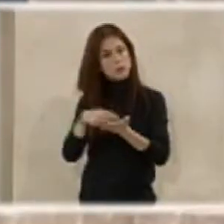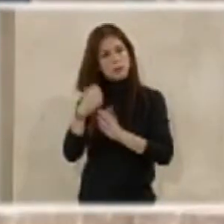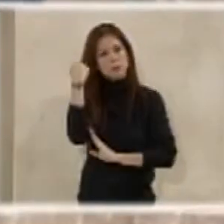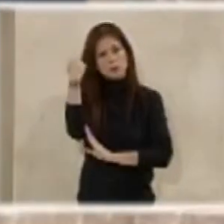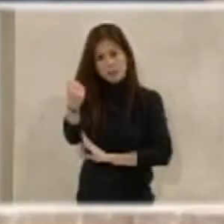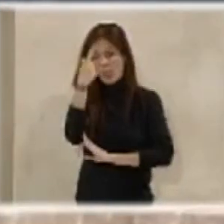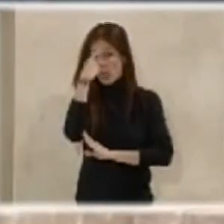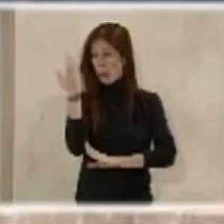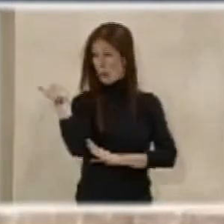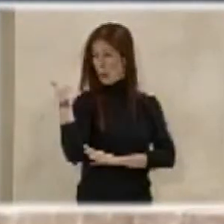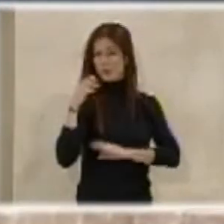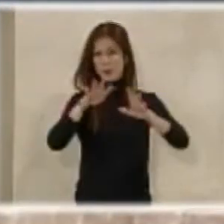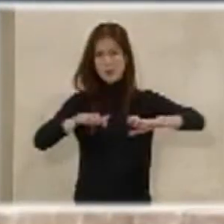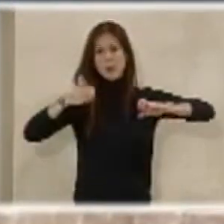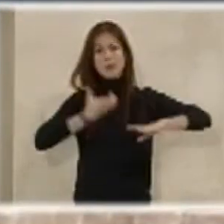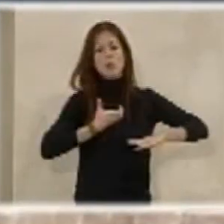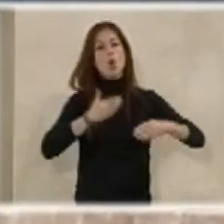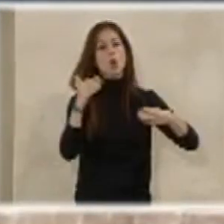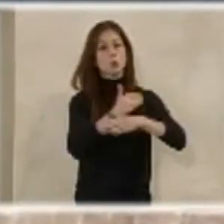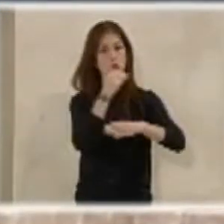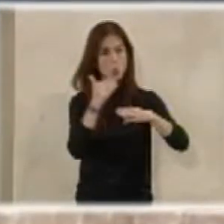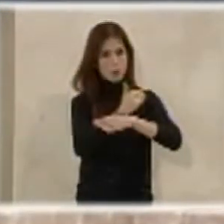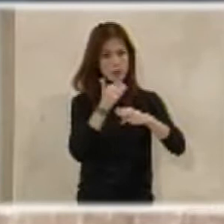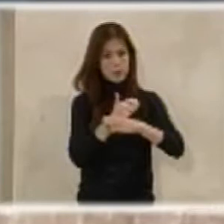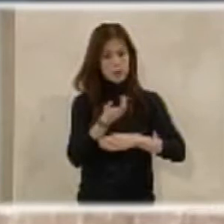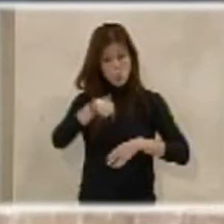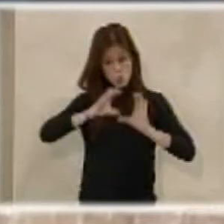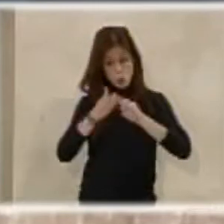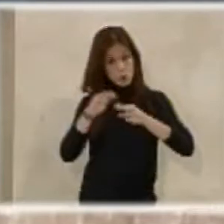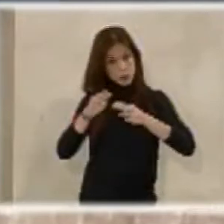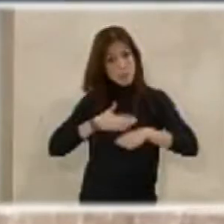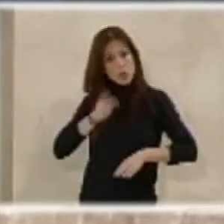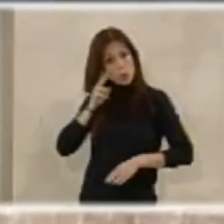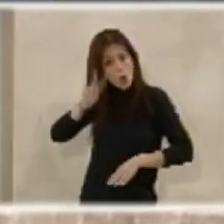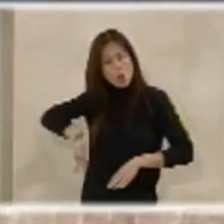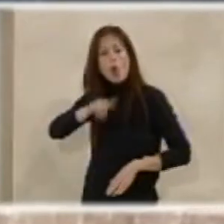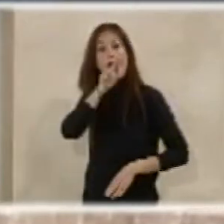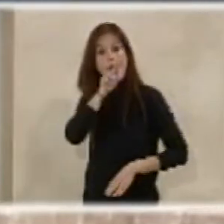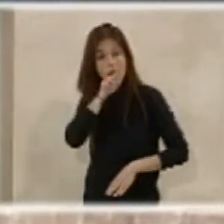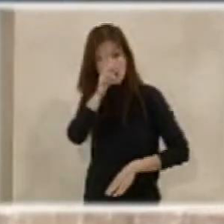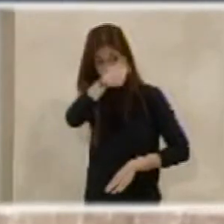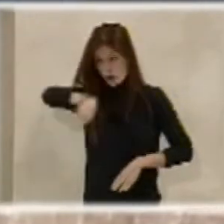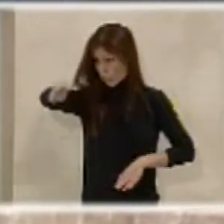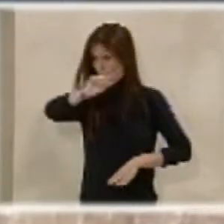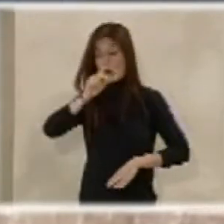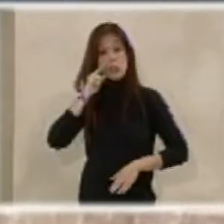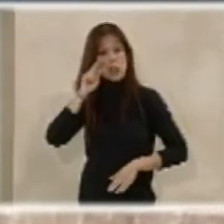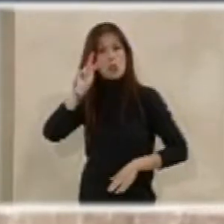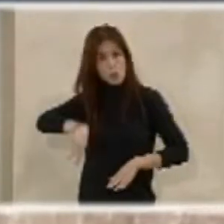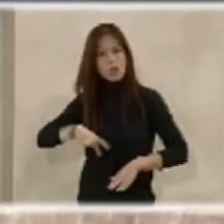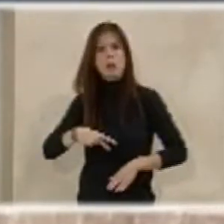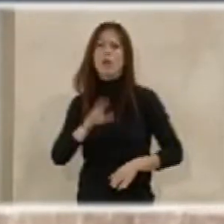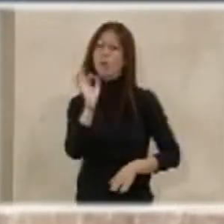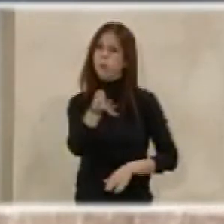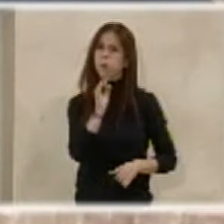Recuerdo el pleno del mes de octubre en el que reconocimos moralmente todo lo aquí presente en la labor de la